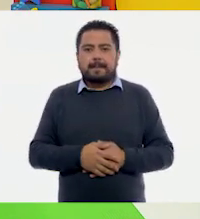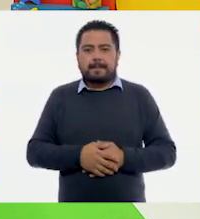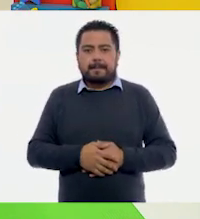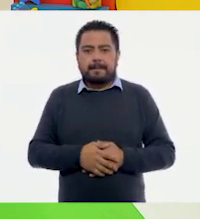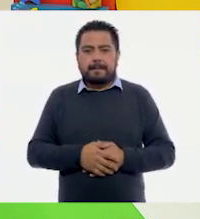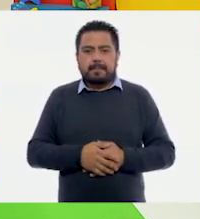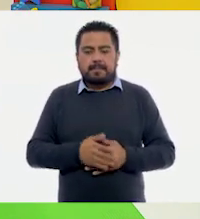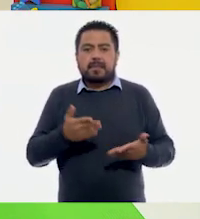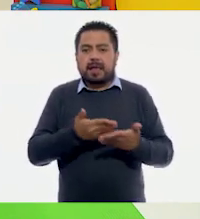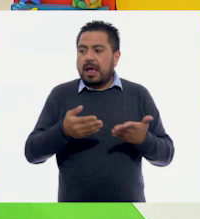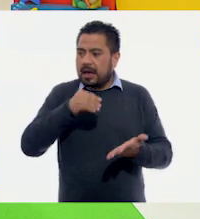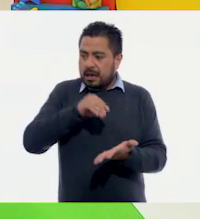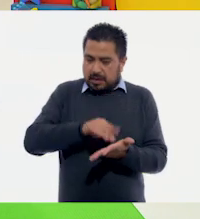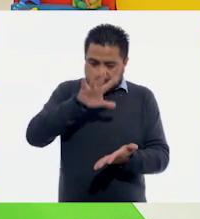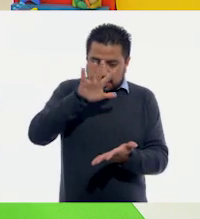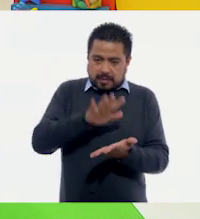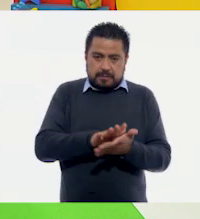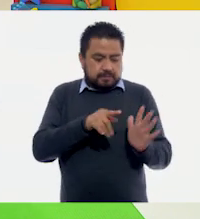Aquí lo voy a registrar.